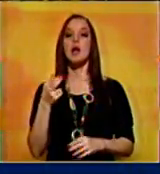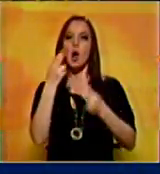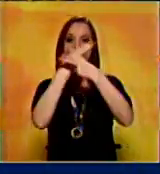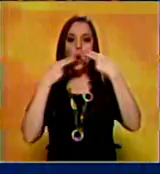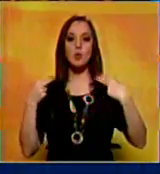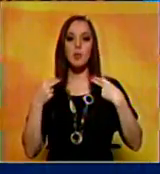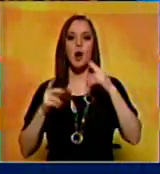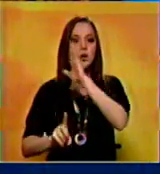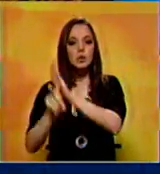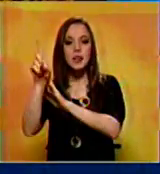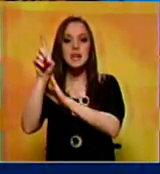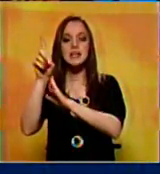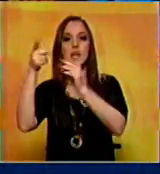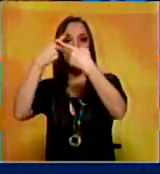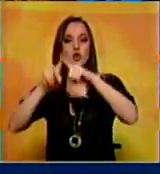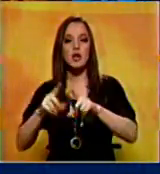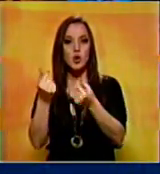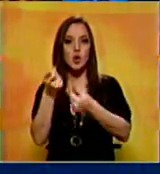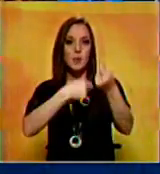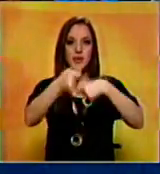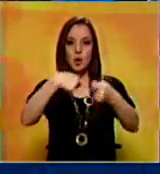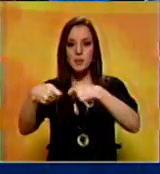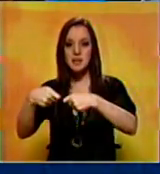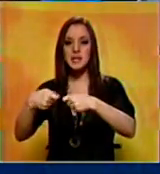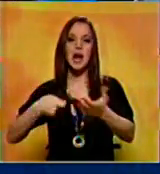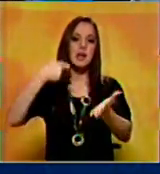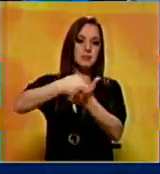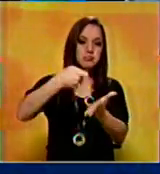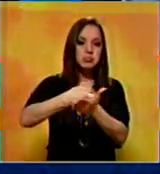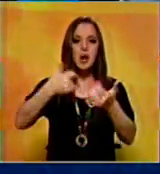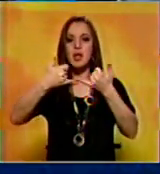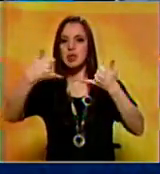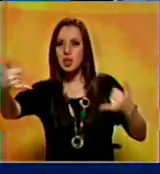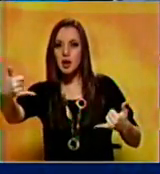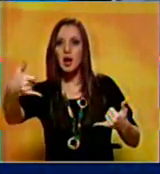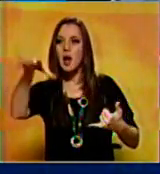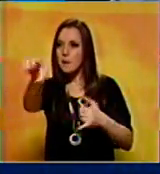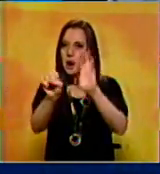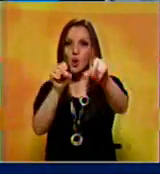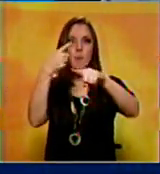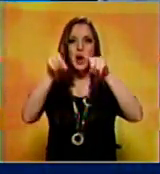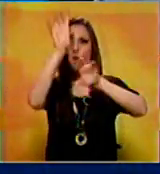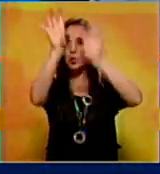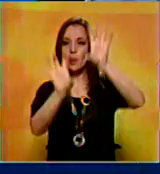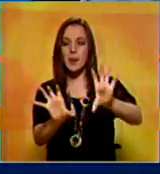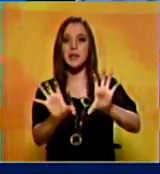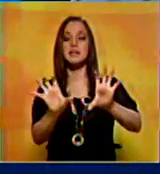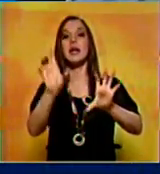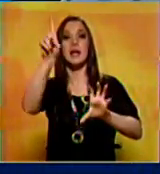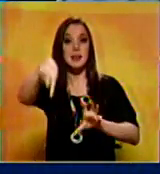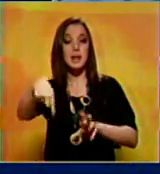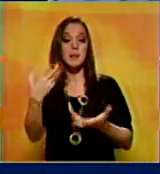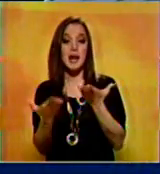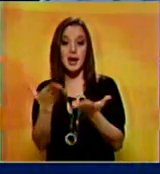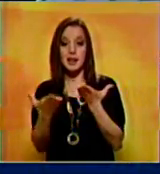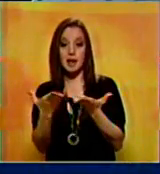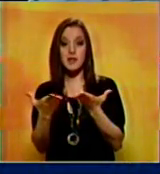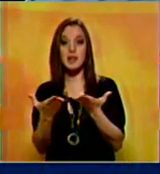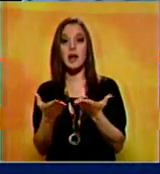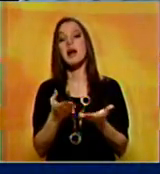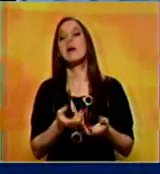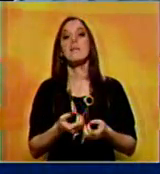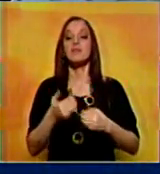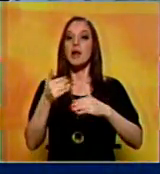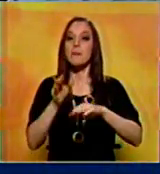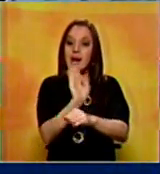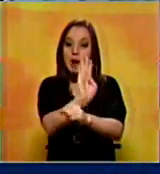agenda de cooperación económica comercial de inversiones energéticas en la amplia agenda de estabilidad para la seguridad